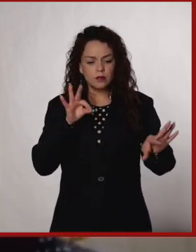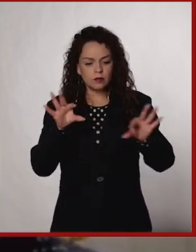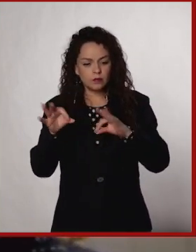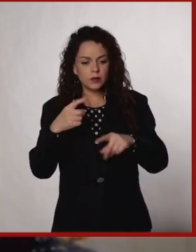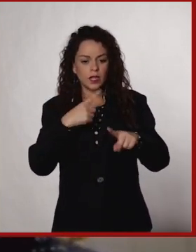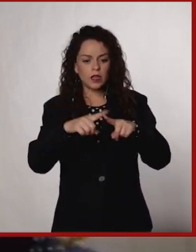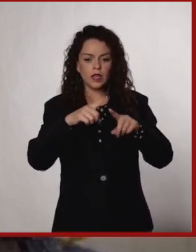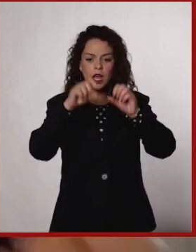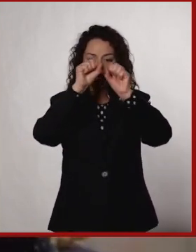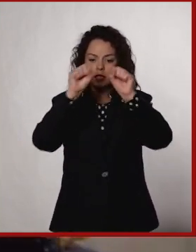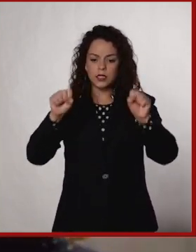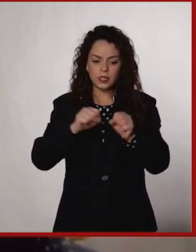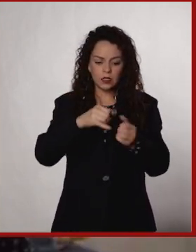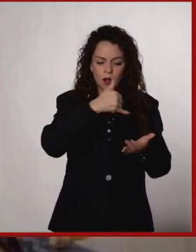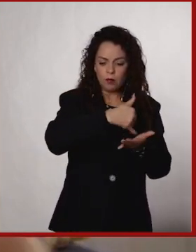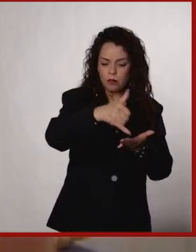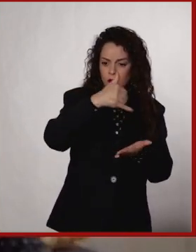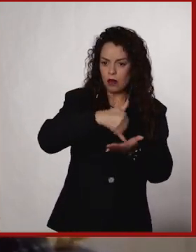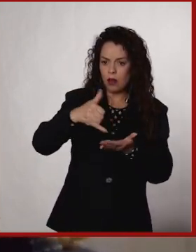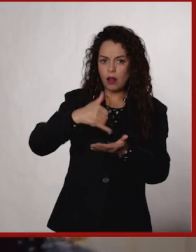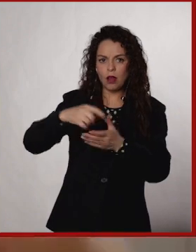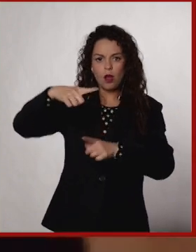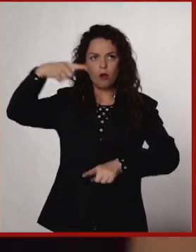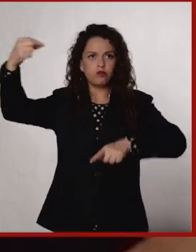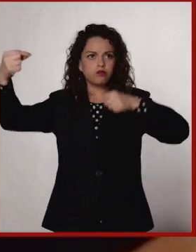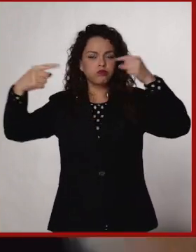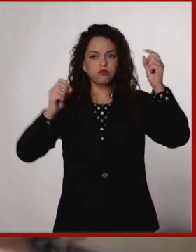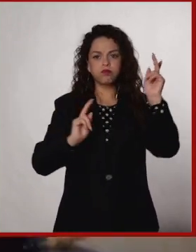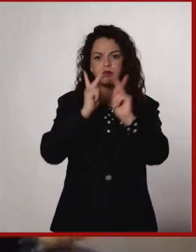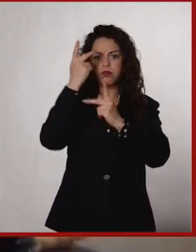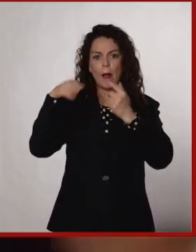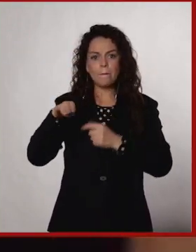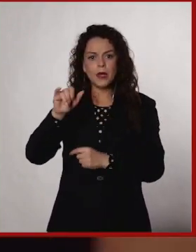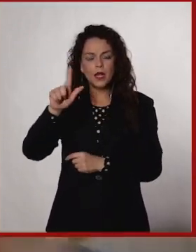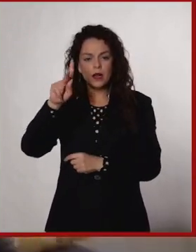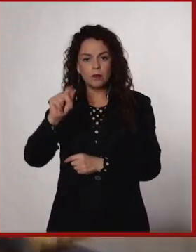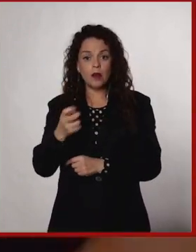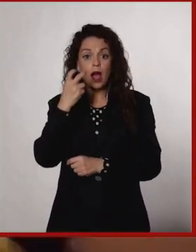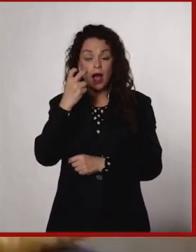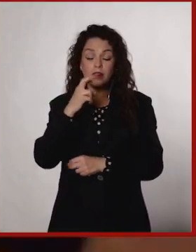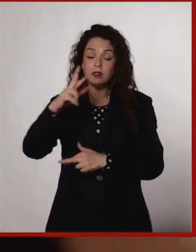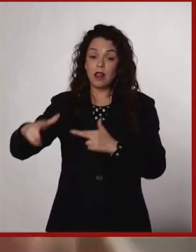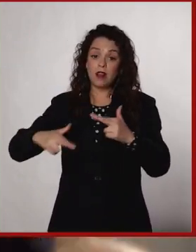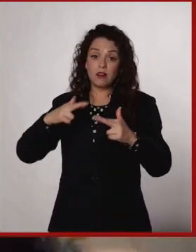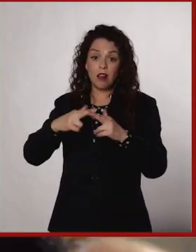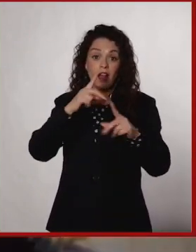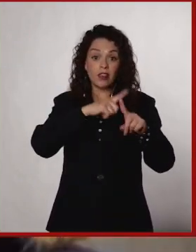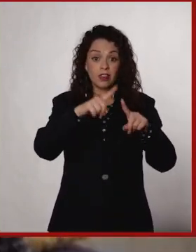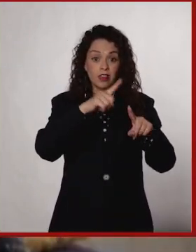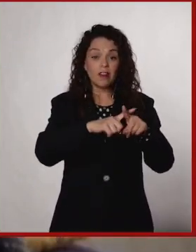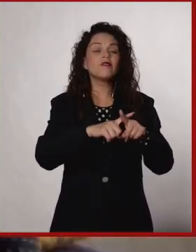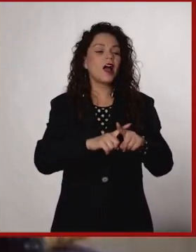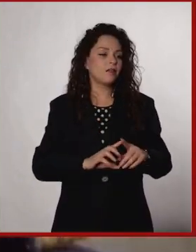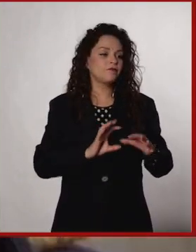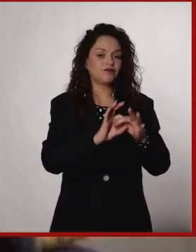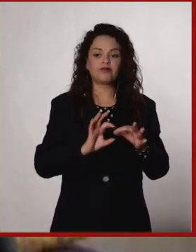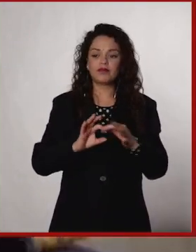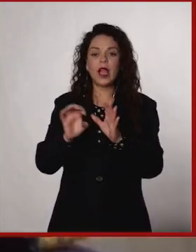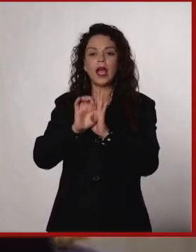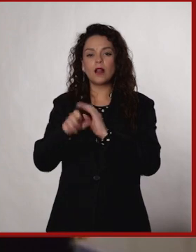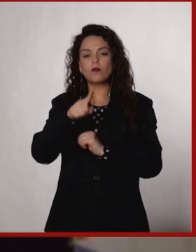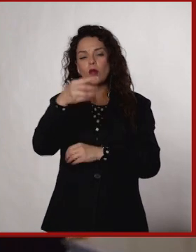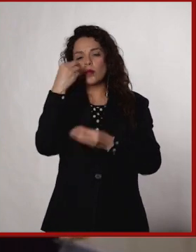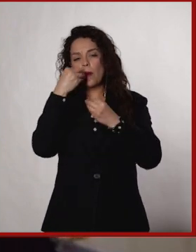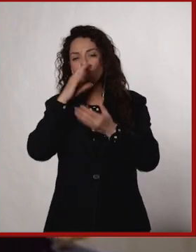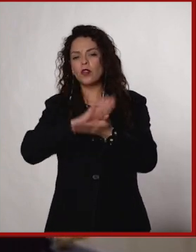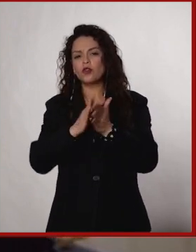los sistemas agrícolas, de la milpa, y son adaptaciones a las distintas regiones. Pero entonces cuando nos